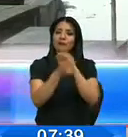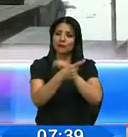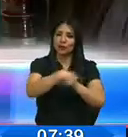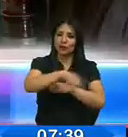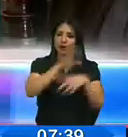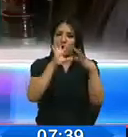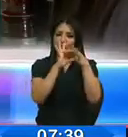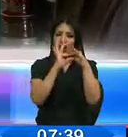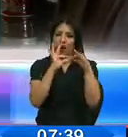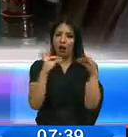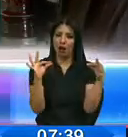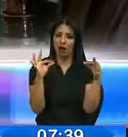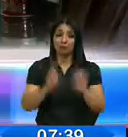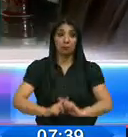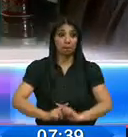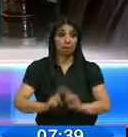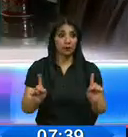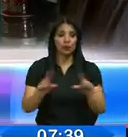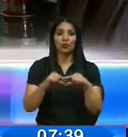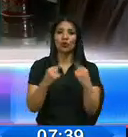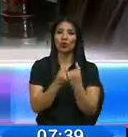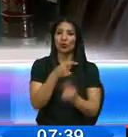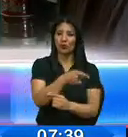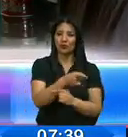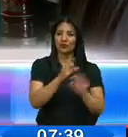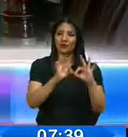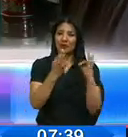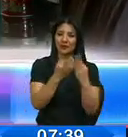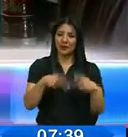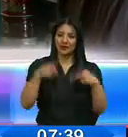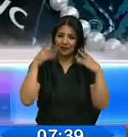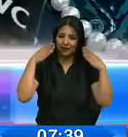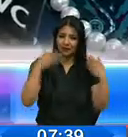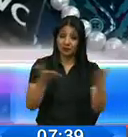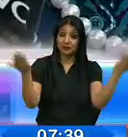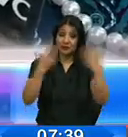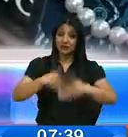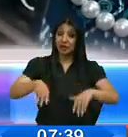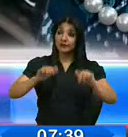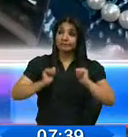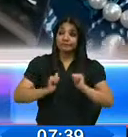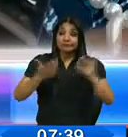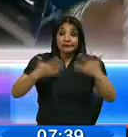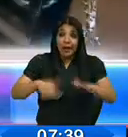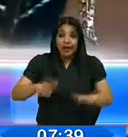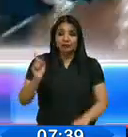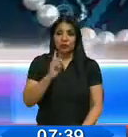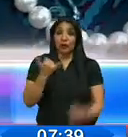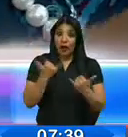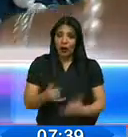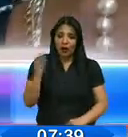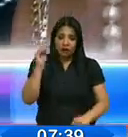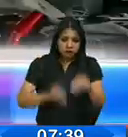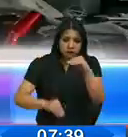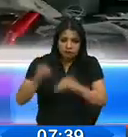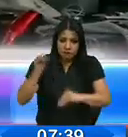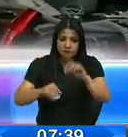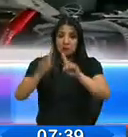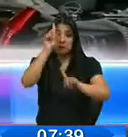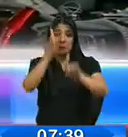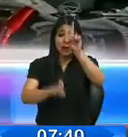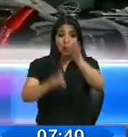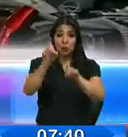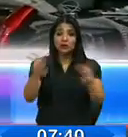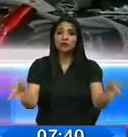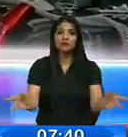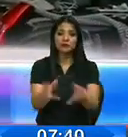sistema. Sin embargo, desde los activistas pro vida y familia no todo termina ahí. Indican que se encuentran elaborando las preguntas para promover una